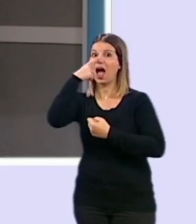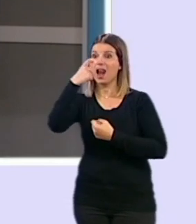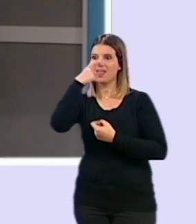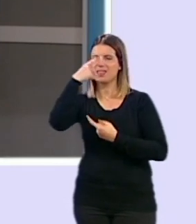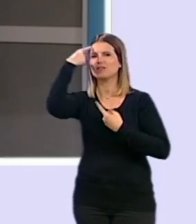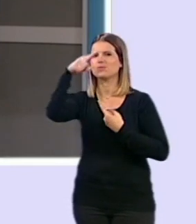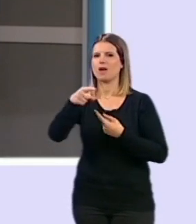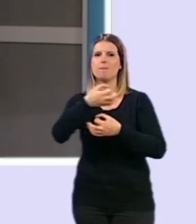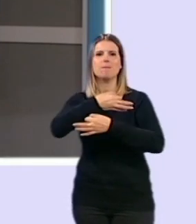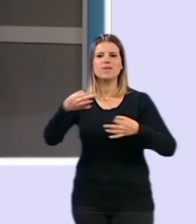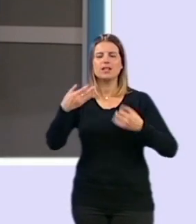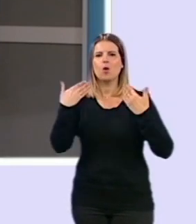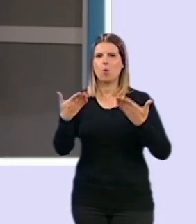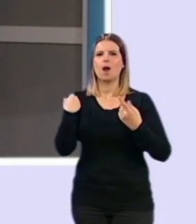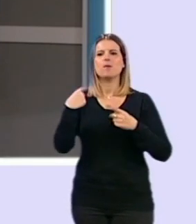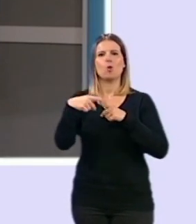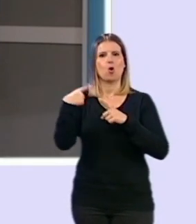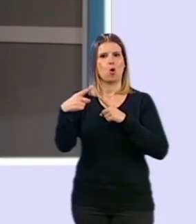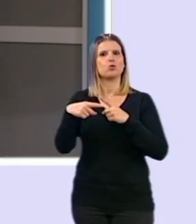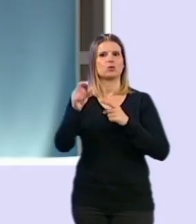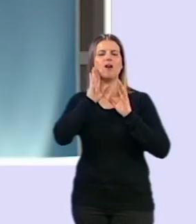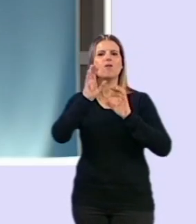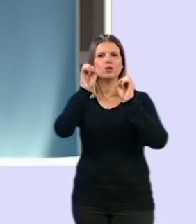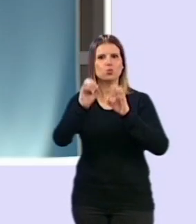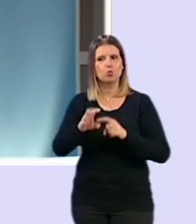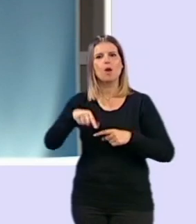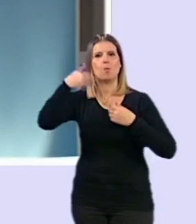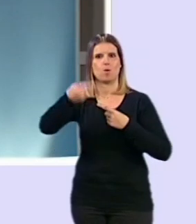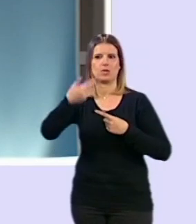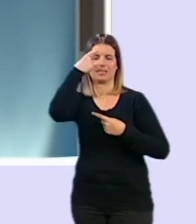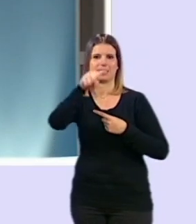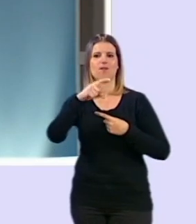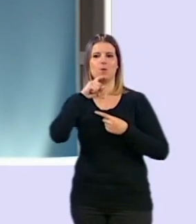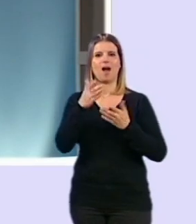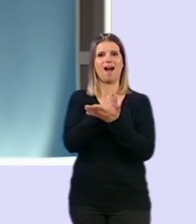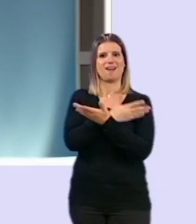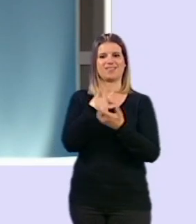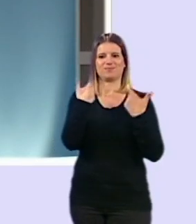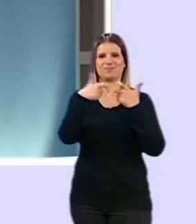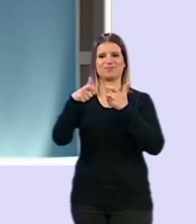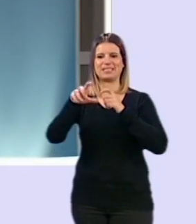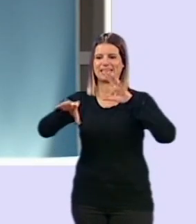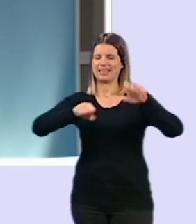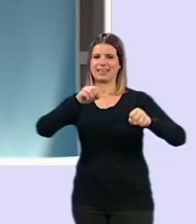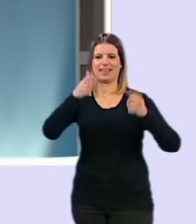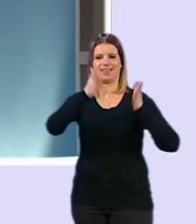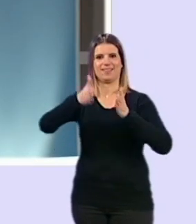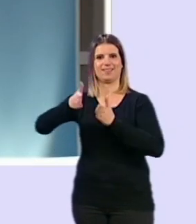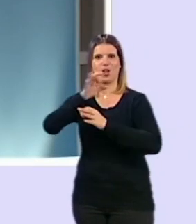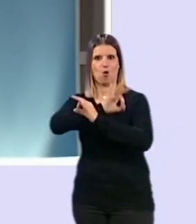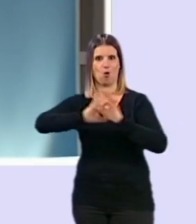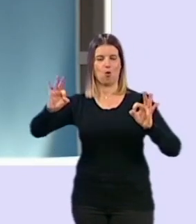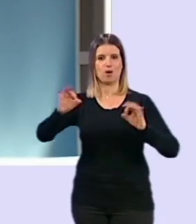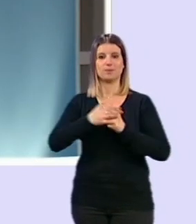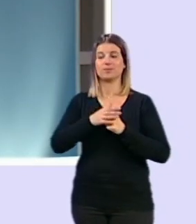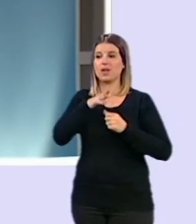tipo de residuos que traemos. O sea que también hay, sobre todo para los hospitales tan importantes, siempre lo son, pero en estos momentos